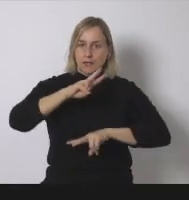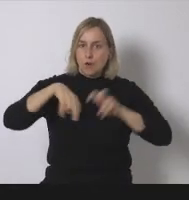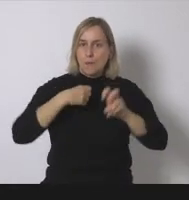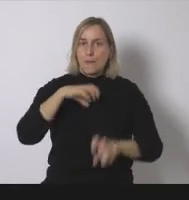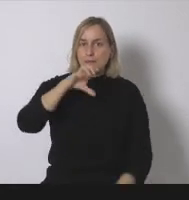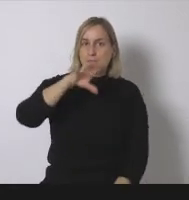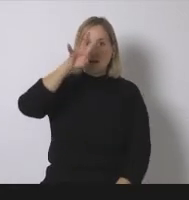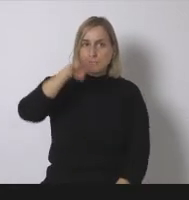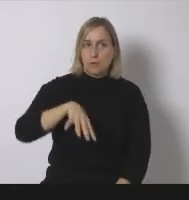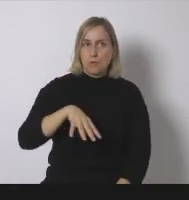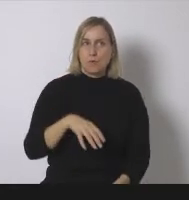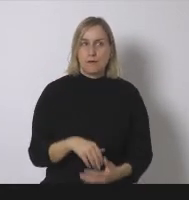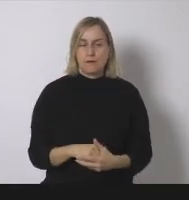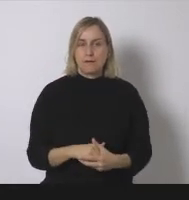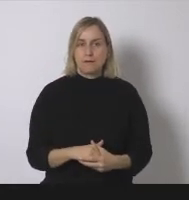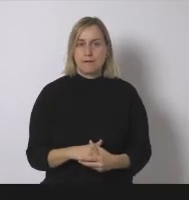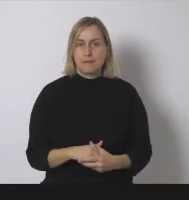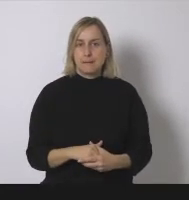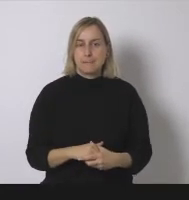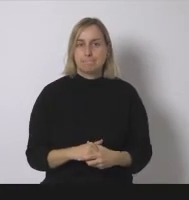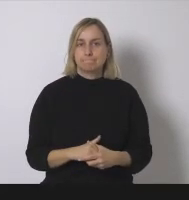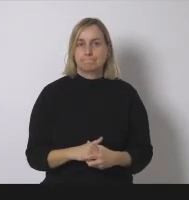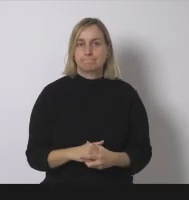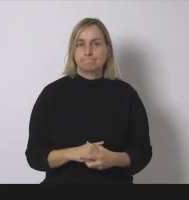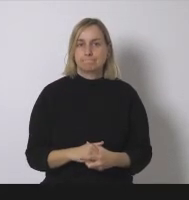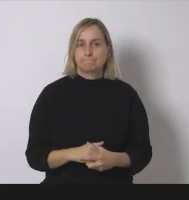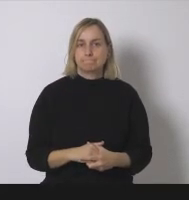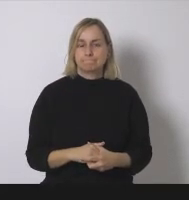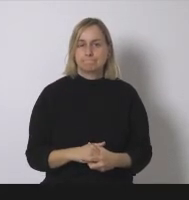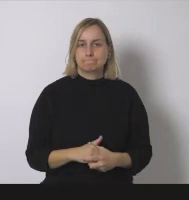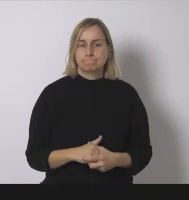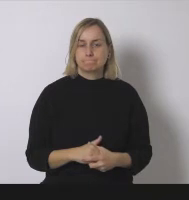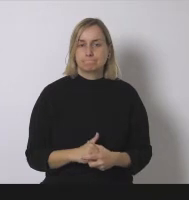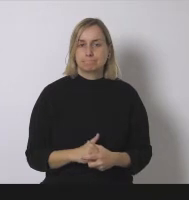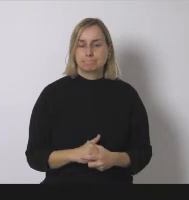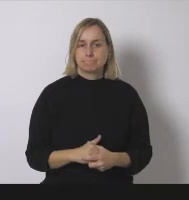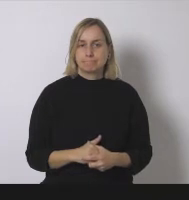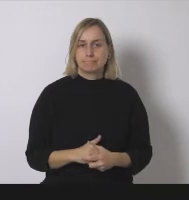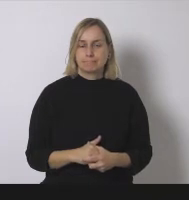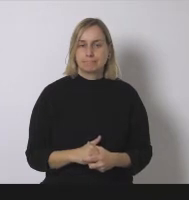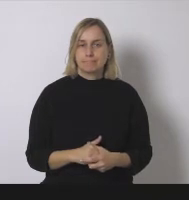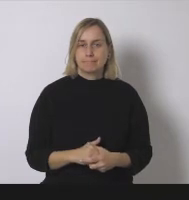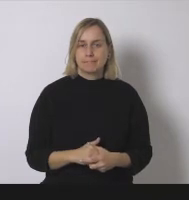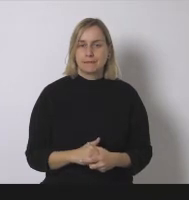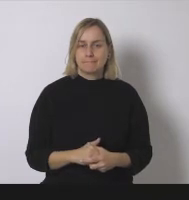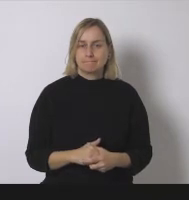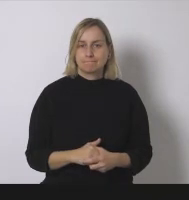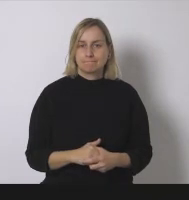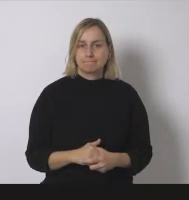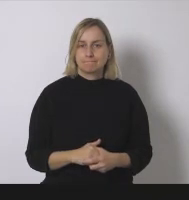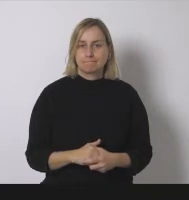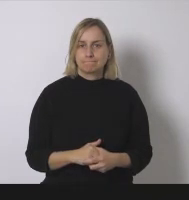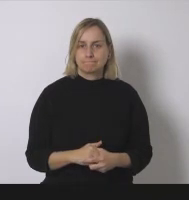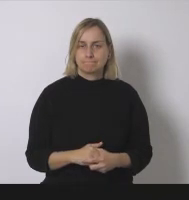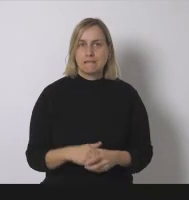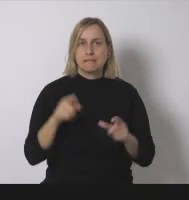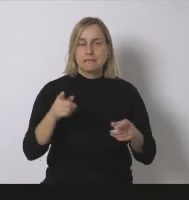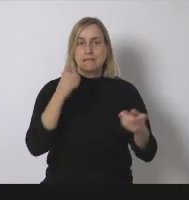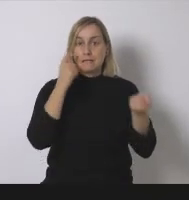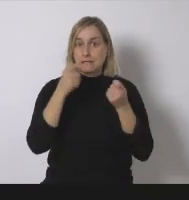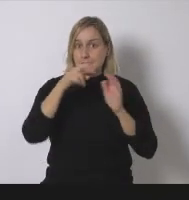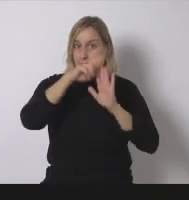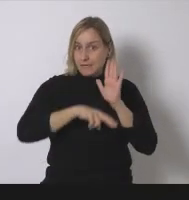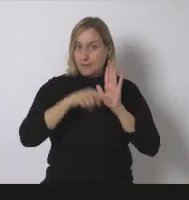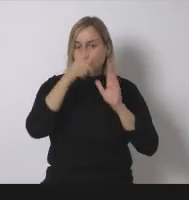entonces bueno una de las las cuestiones que hay este régimen no quiero recalcar que no supone una merma de